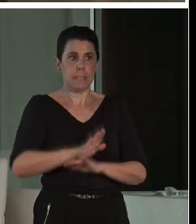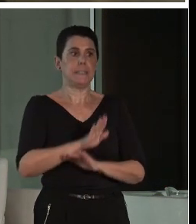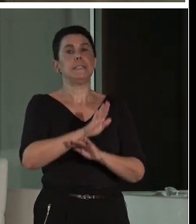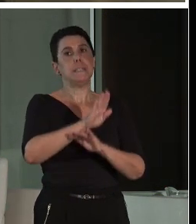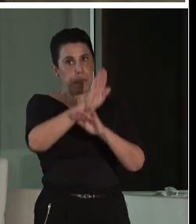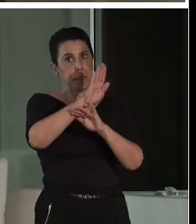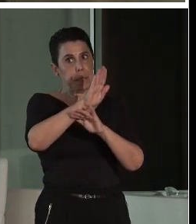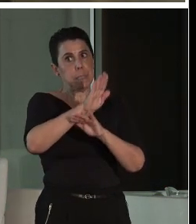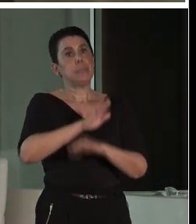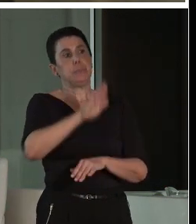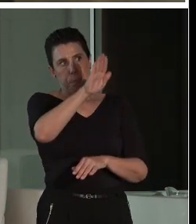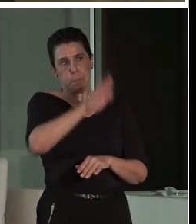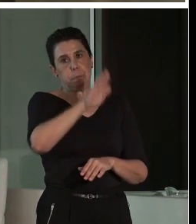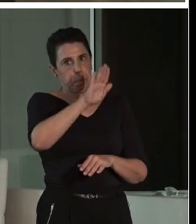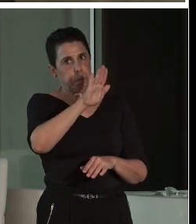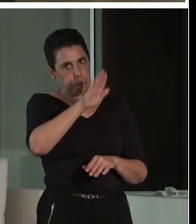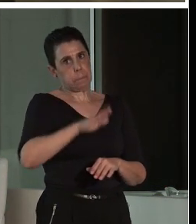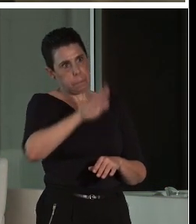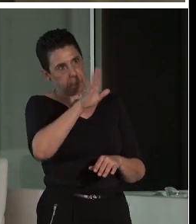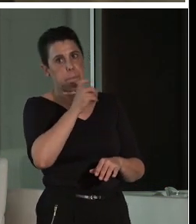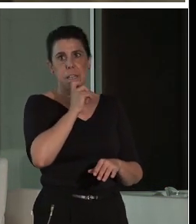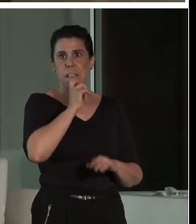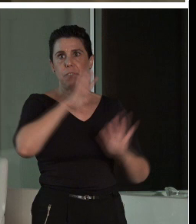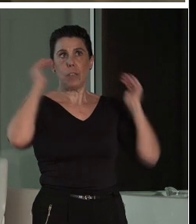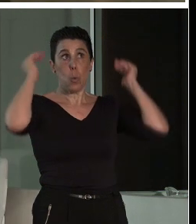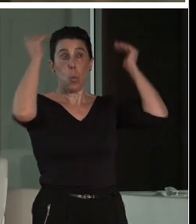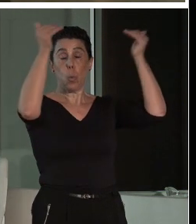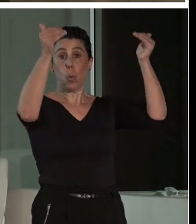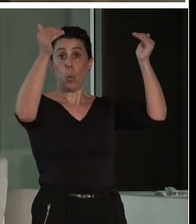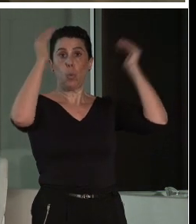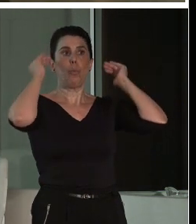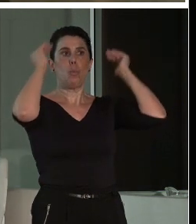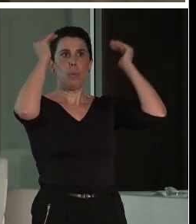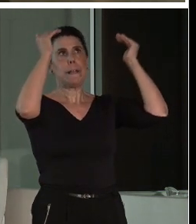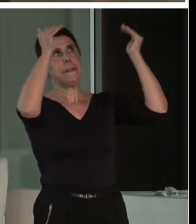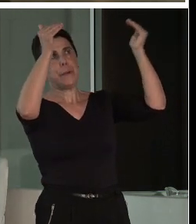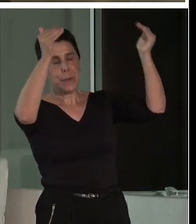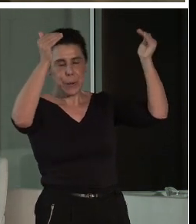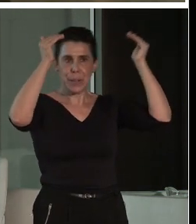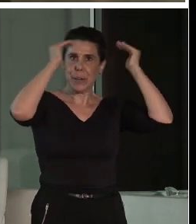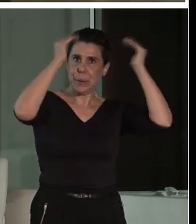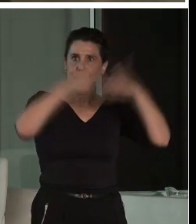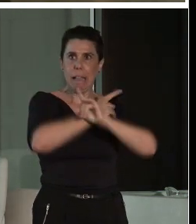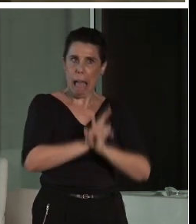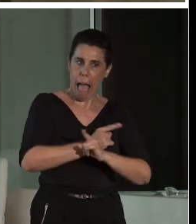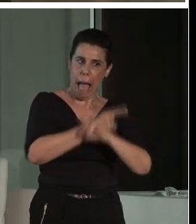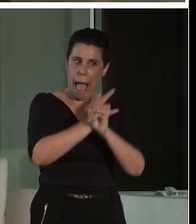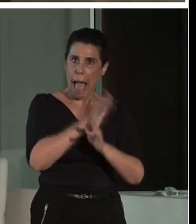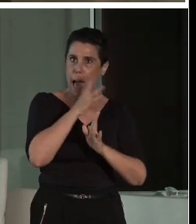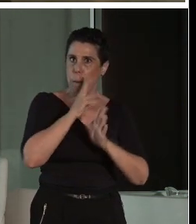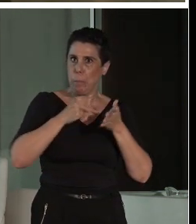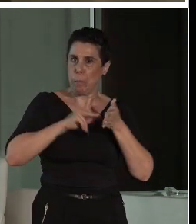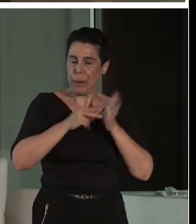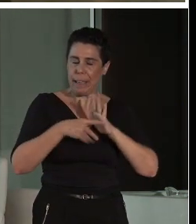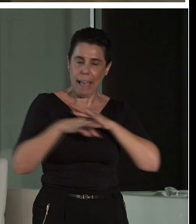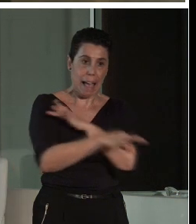considerables, tiene una cubierta que es nuestro castigo, porque ahí el arquitecto sí que no estuvo